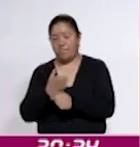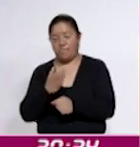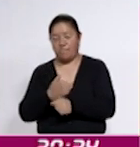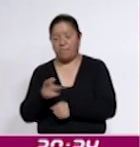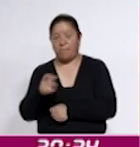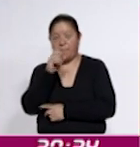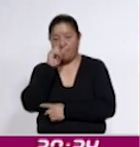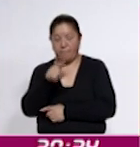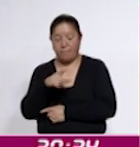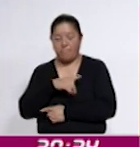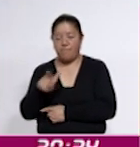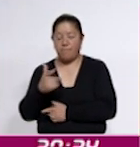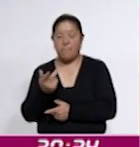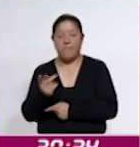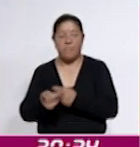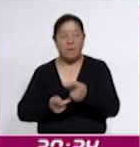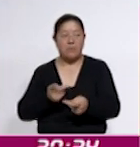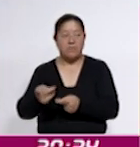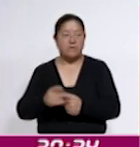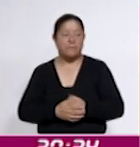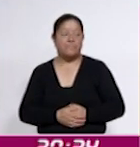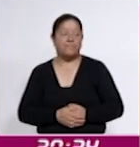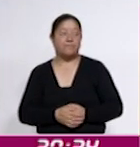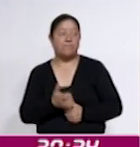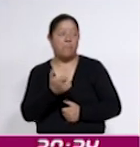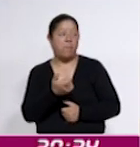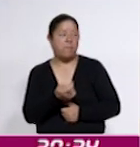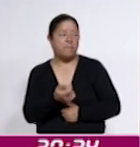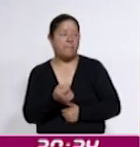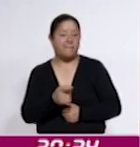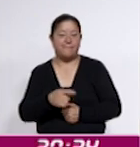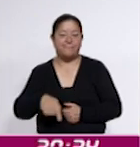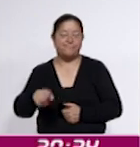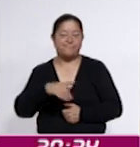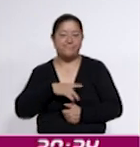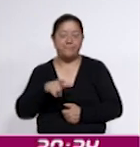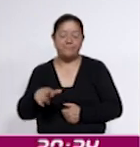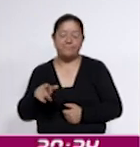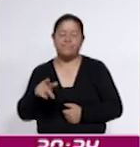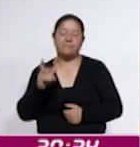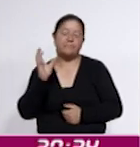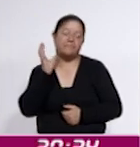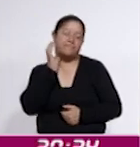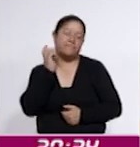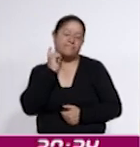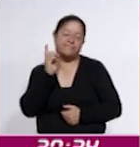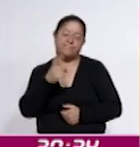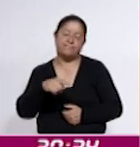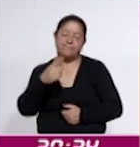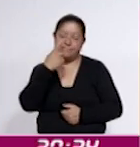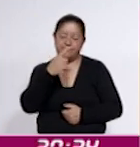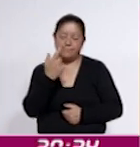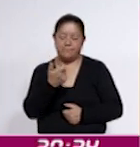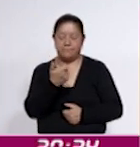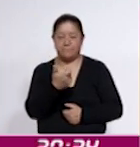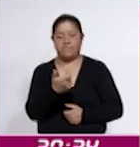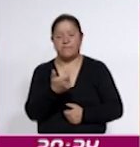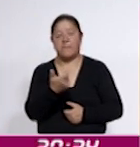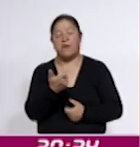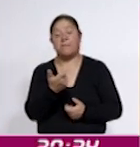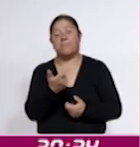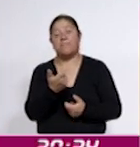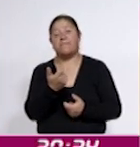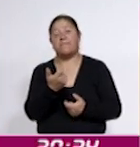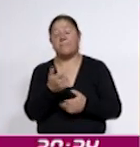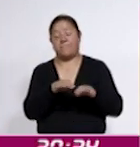así como la compensación de símbolos económicos a los integrantes del Cabildo para el ejercicio fiscal 2024 por parte